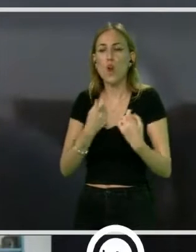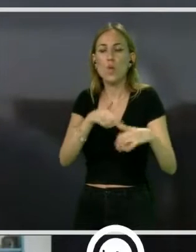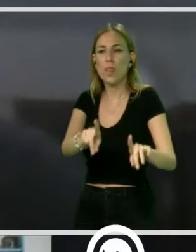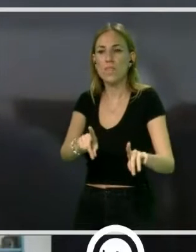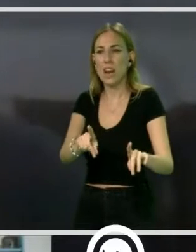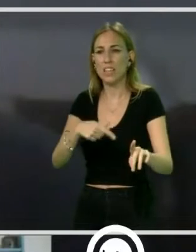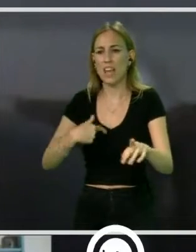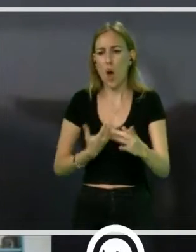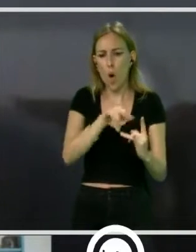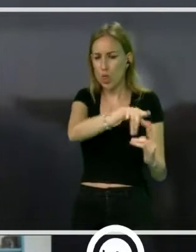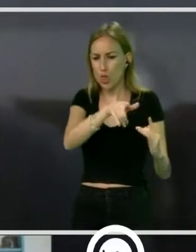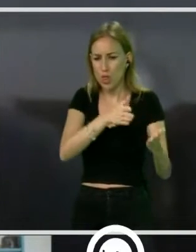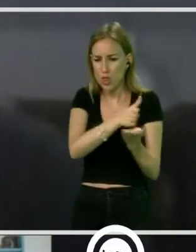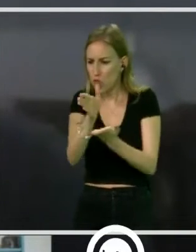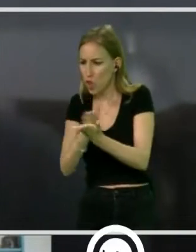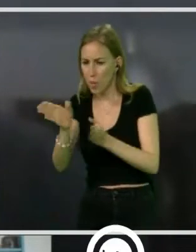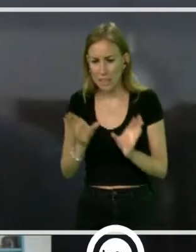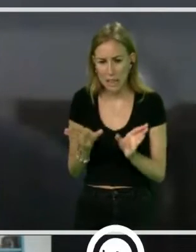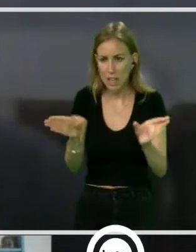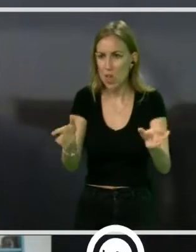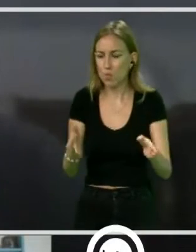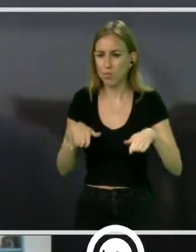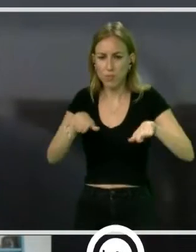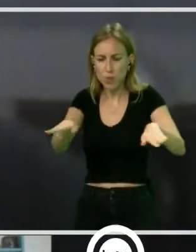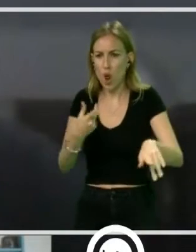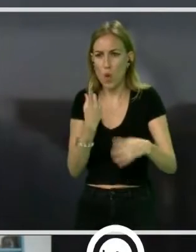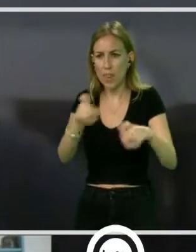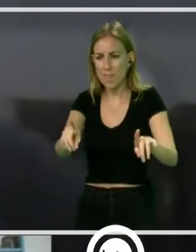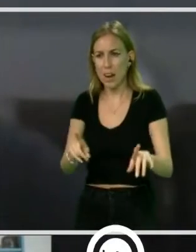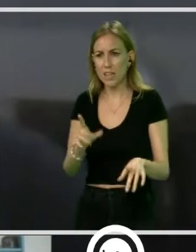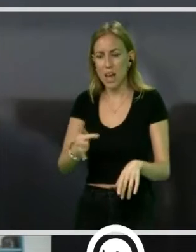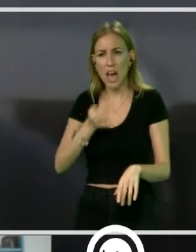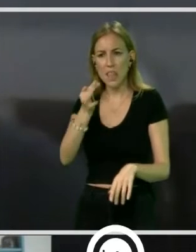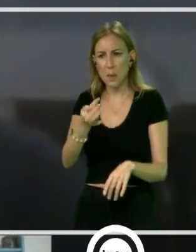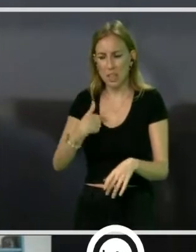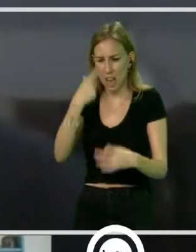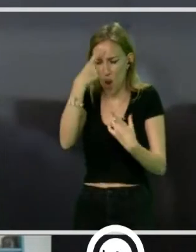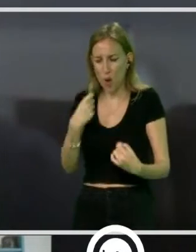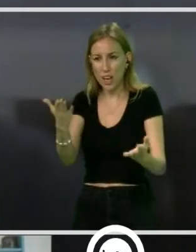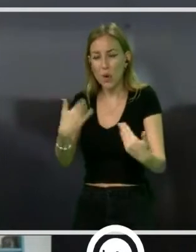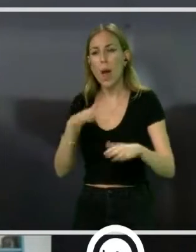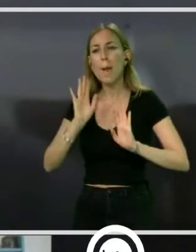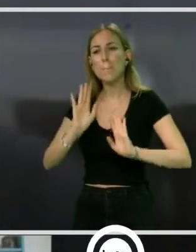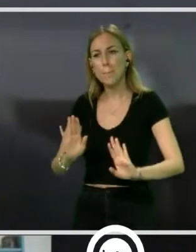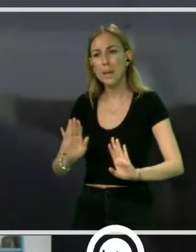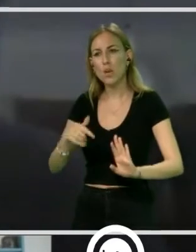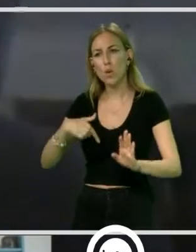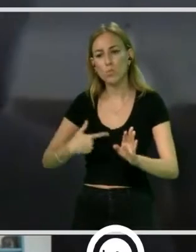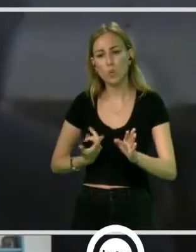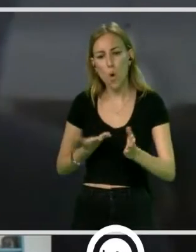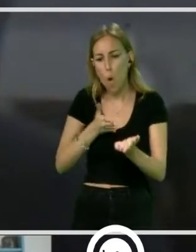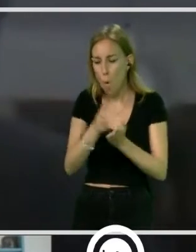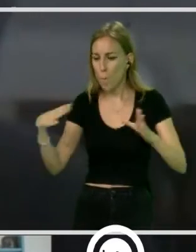de doble sentido. Quizás, posiblemente, tampoco tendría mucha lógica, pero sí un vial de